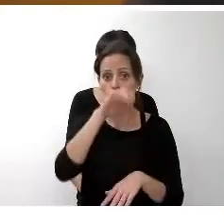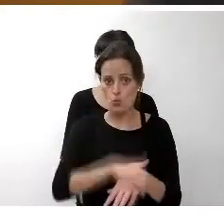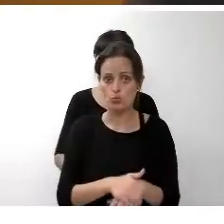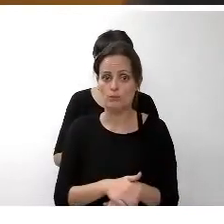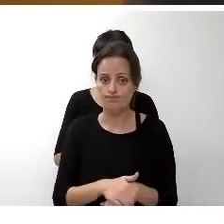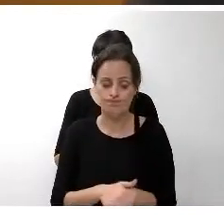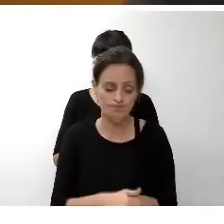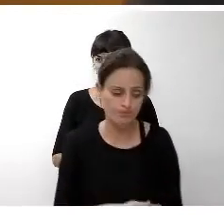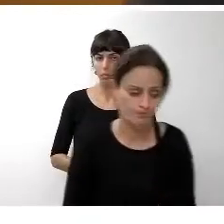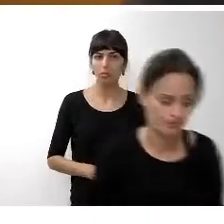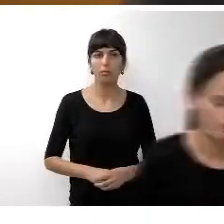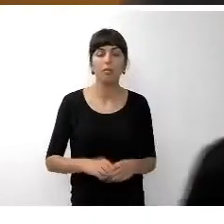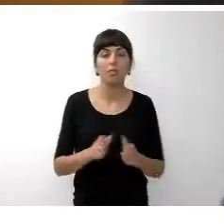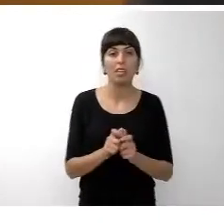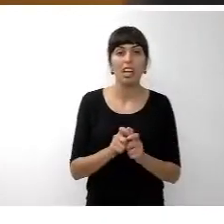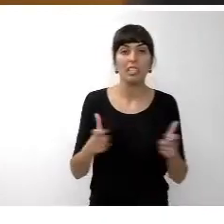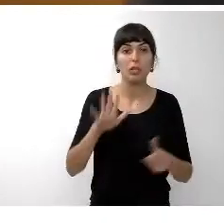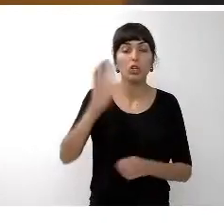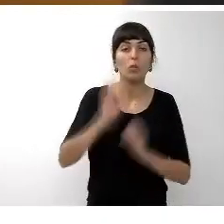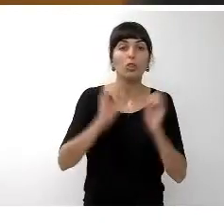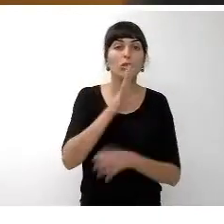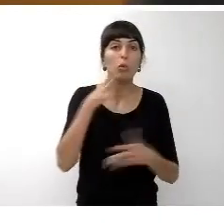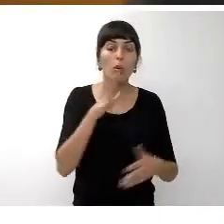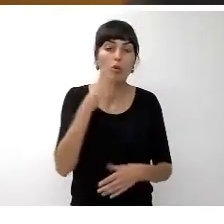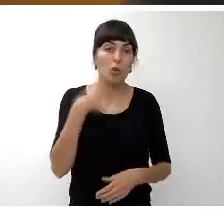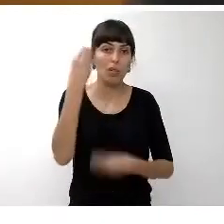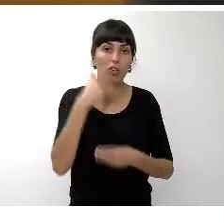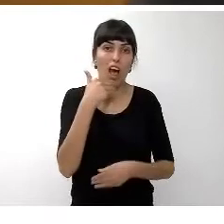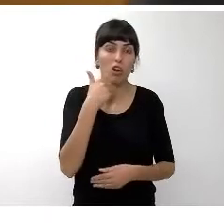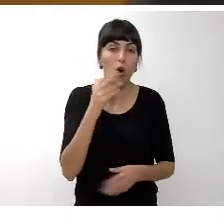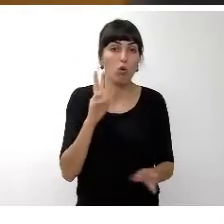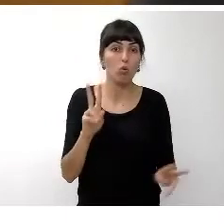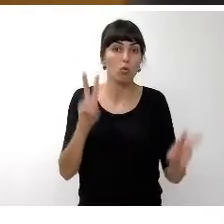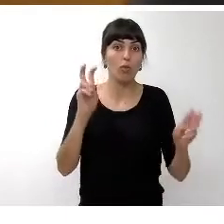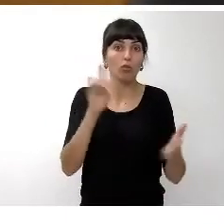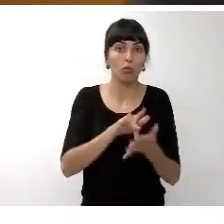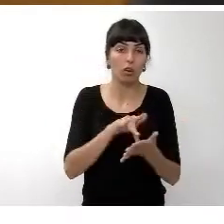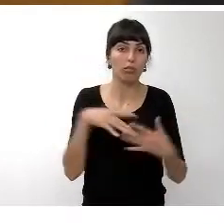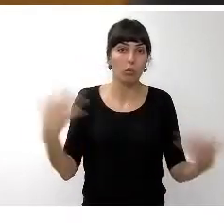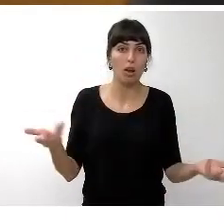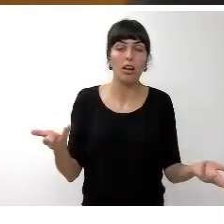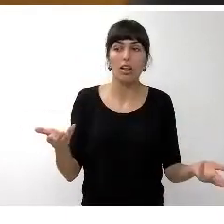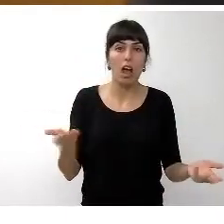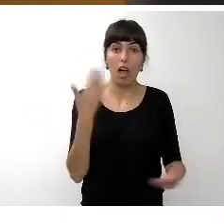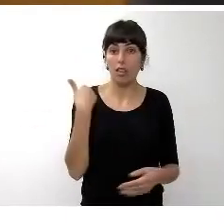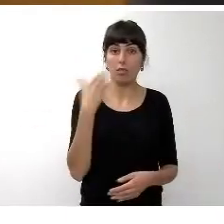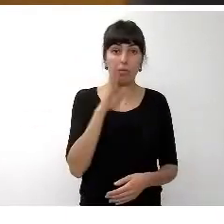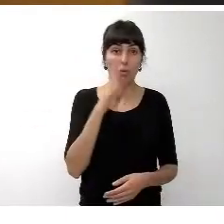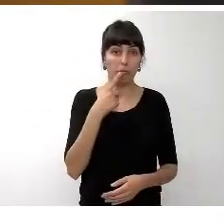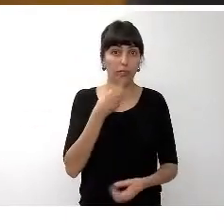¿Por qué de este crecimiento del 5%? Pues, en primer lugar, también hay un hecho novedoso que es, como antes manifesté,